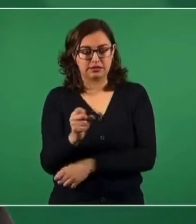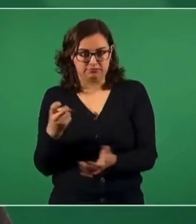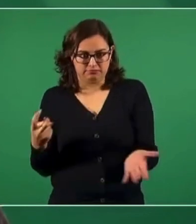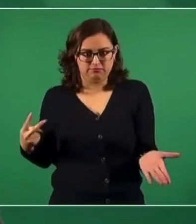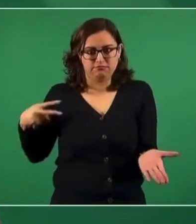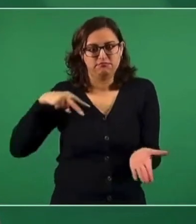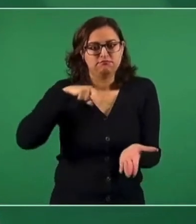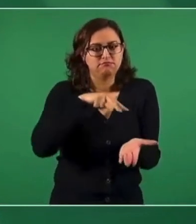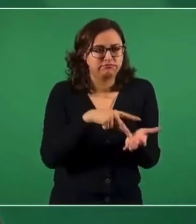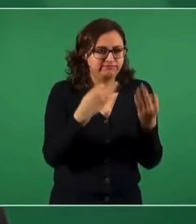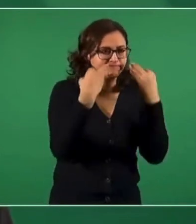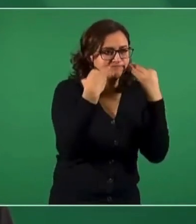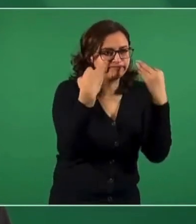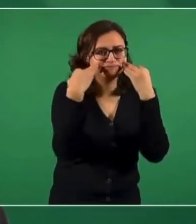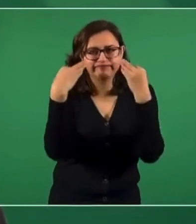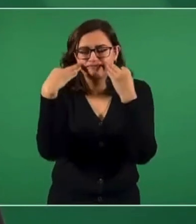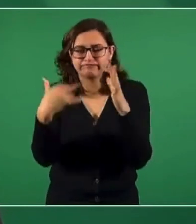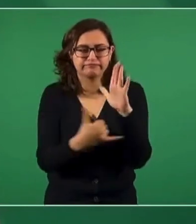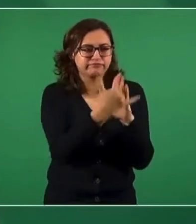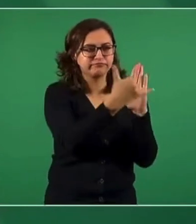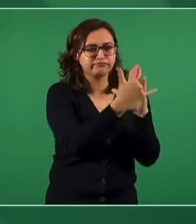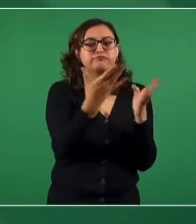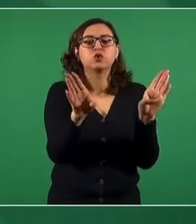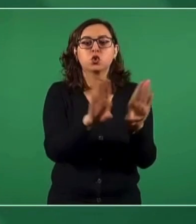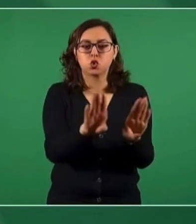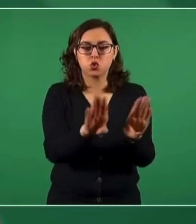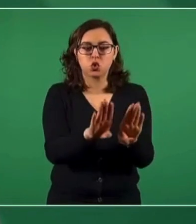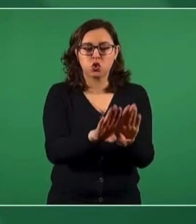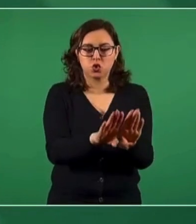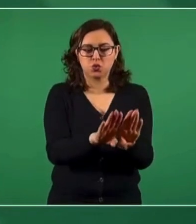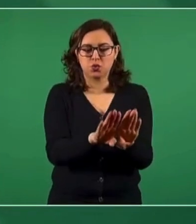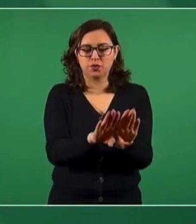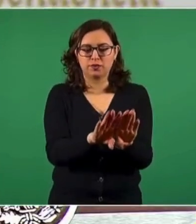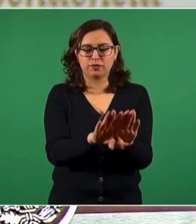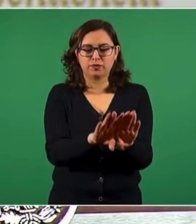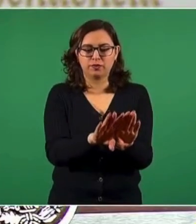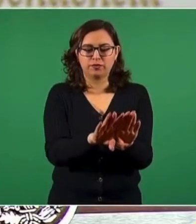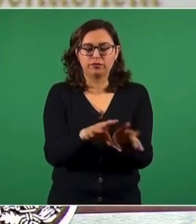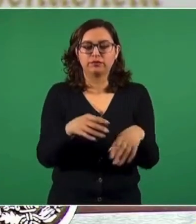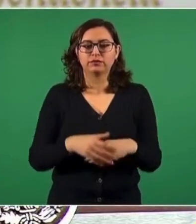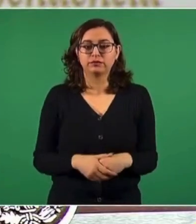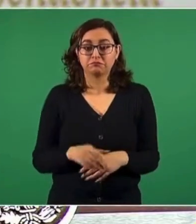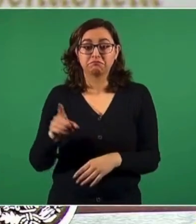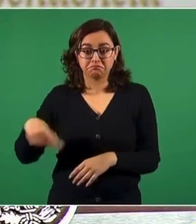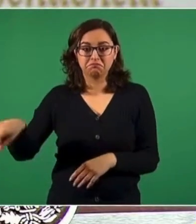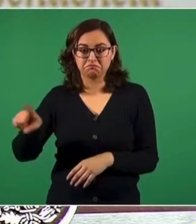cómo se está construyendo. Y quedaron